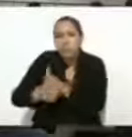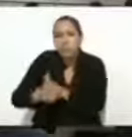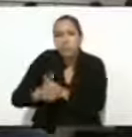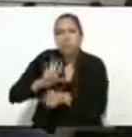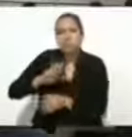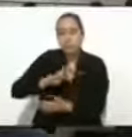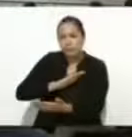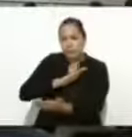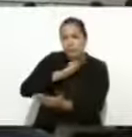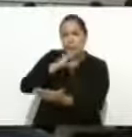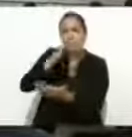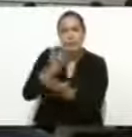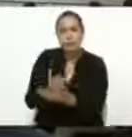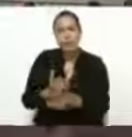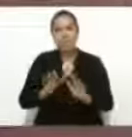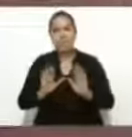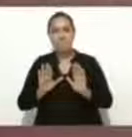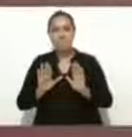alarma.